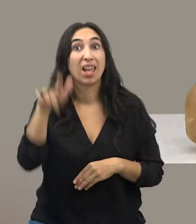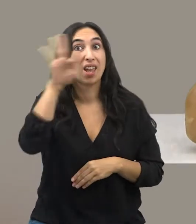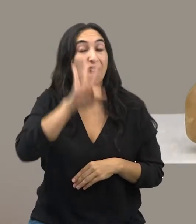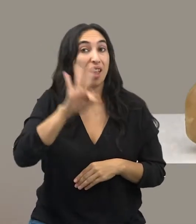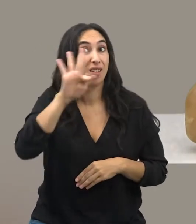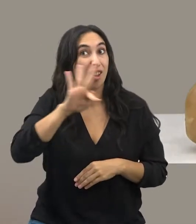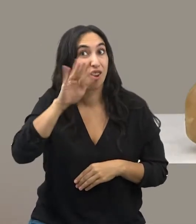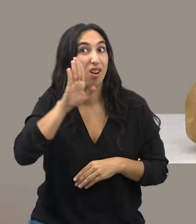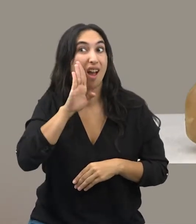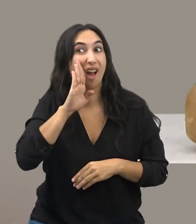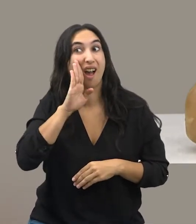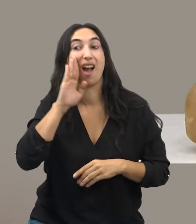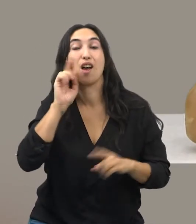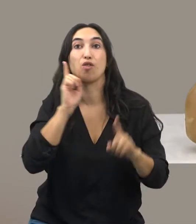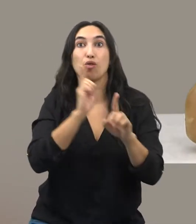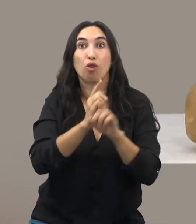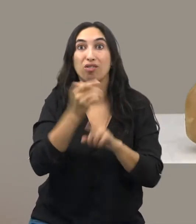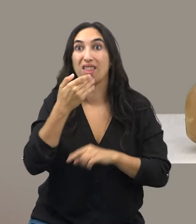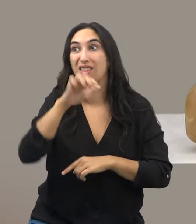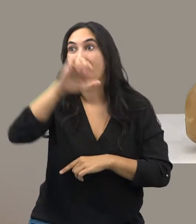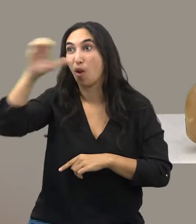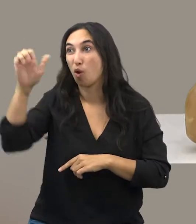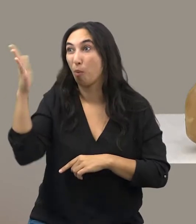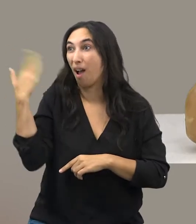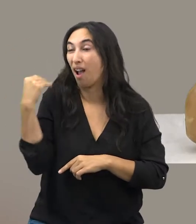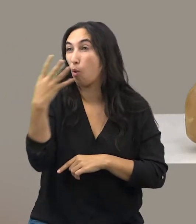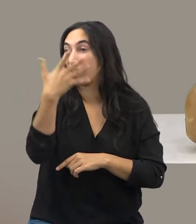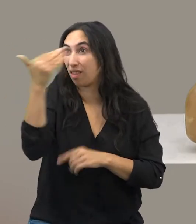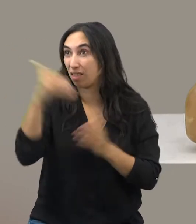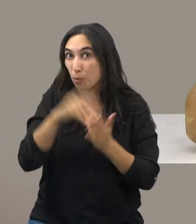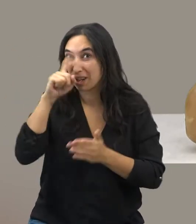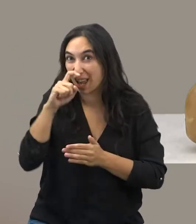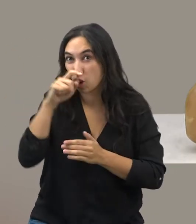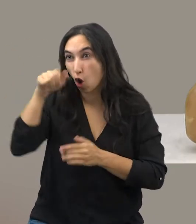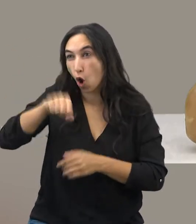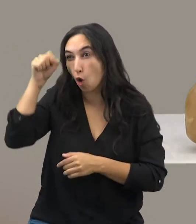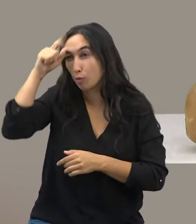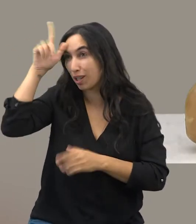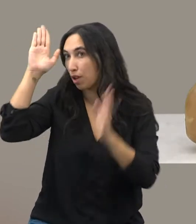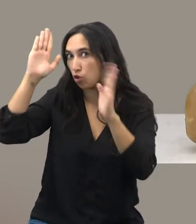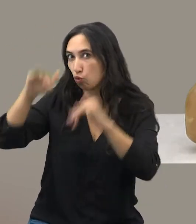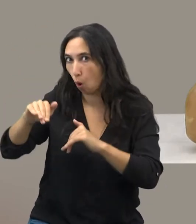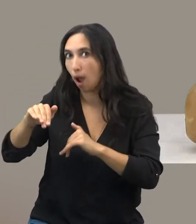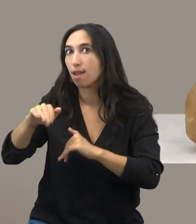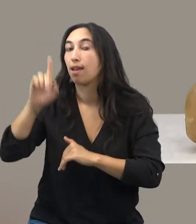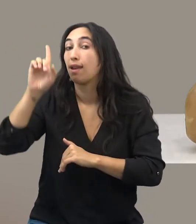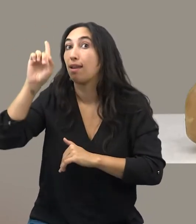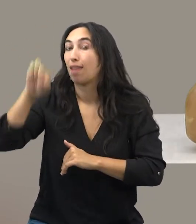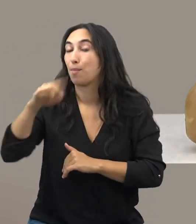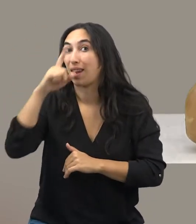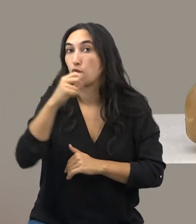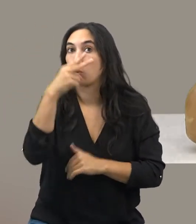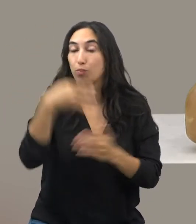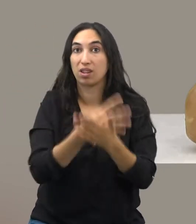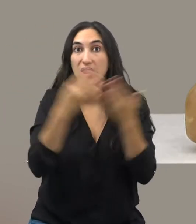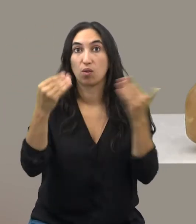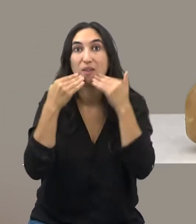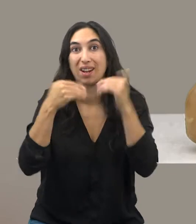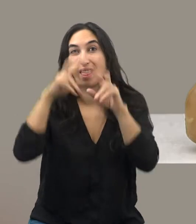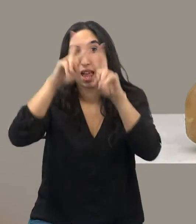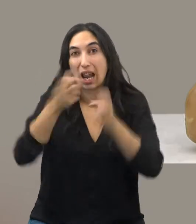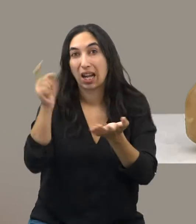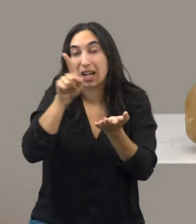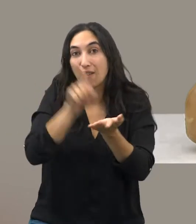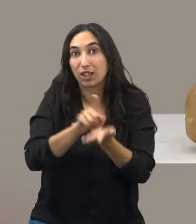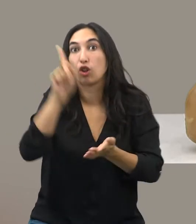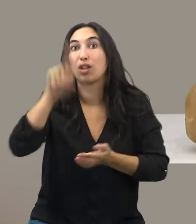Estos datos hacen tambalearse el paradigma de que no hubo Homo sapiens en Europa antes de los 45.000 años, algo que, por otro lado, ya se apuntó en 2019 con la